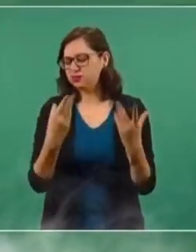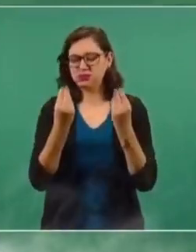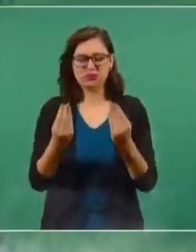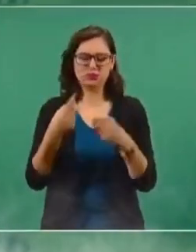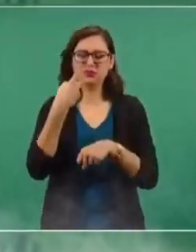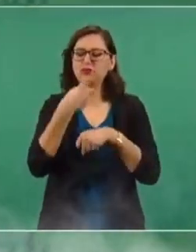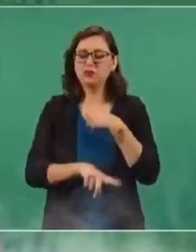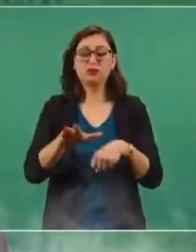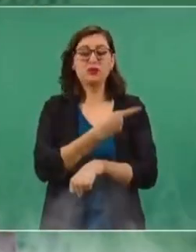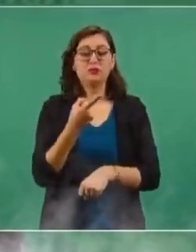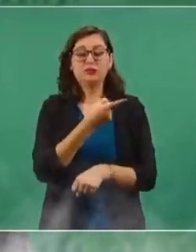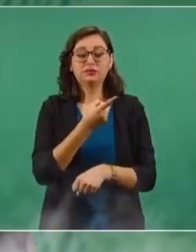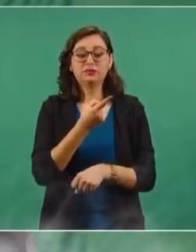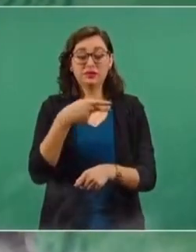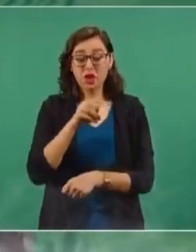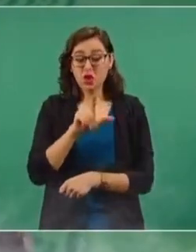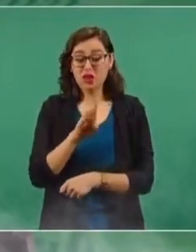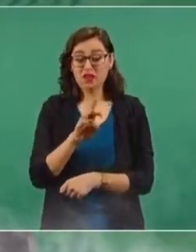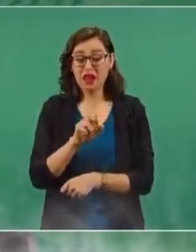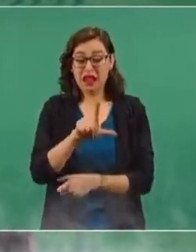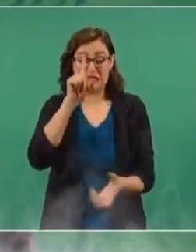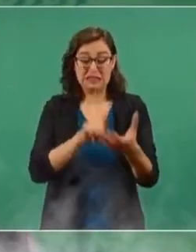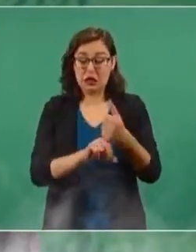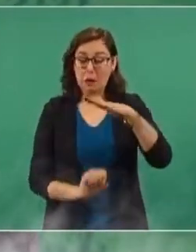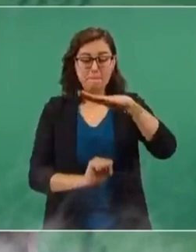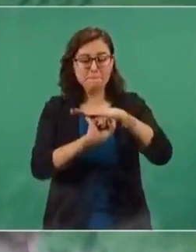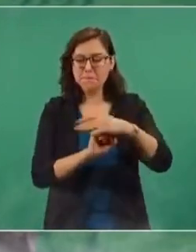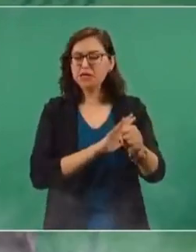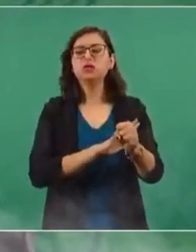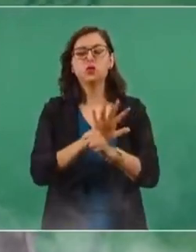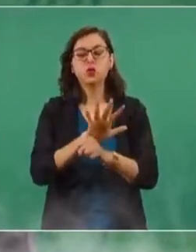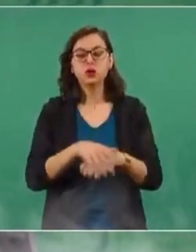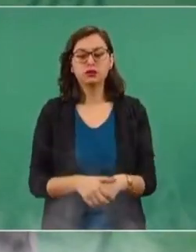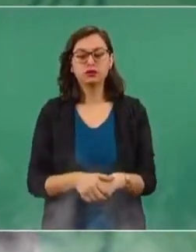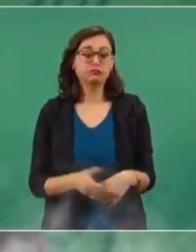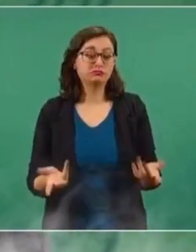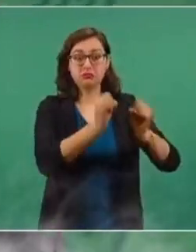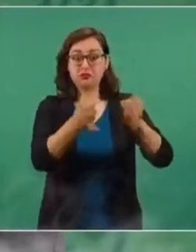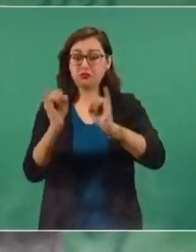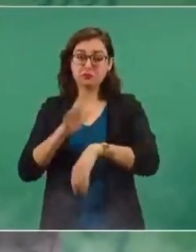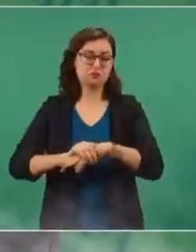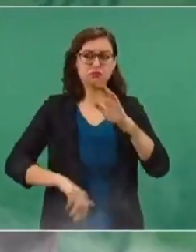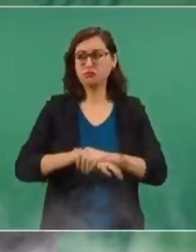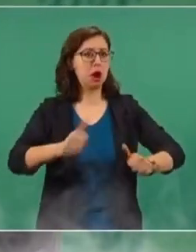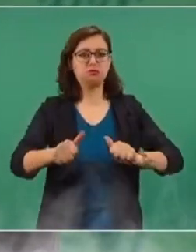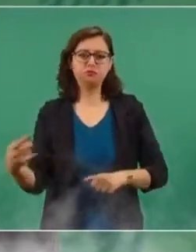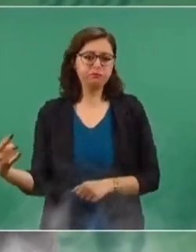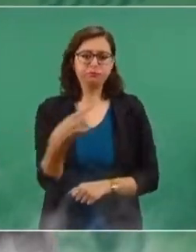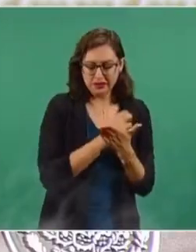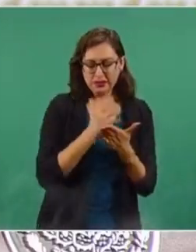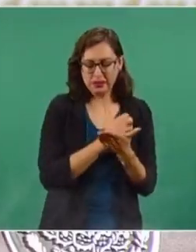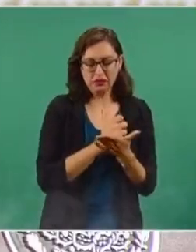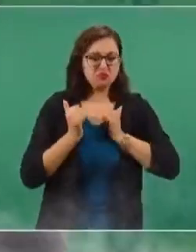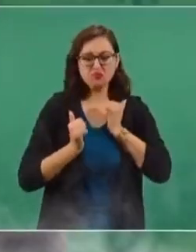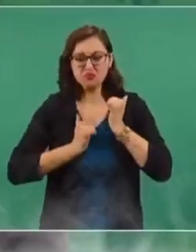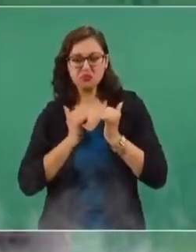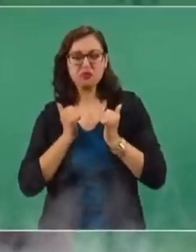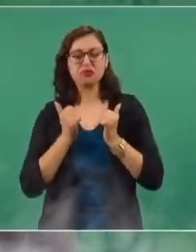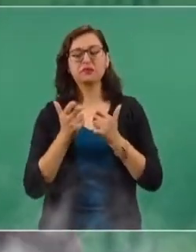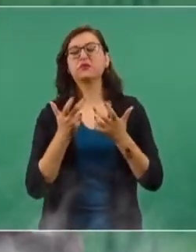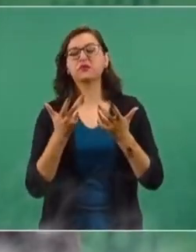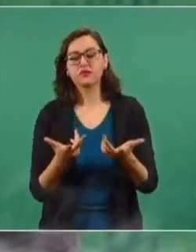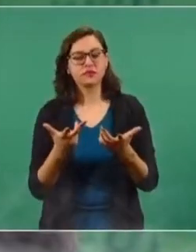la esencia del neoliberalismo es el individualismo, el egoísmo, el lucro, la corrupción,